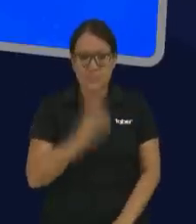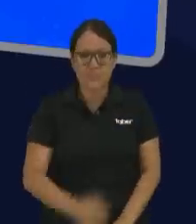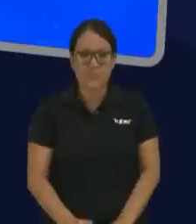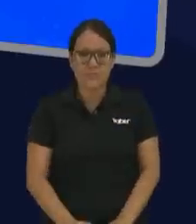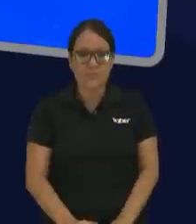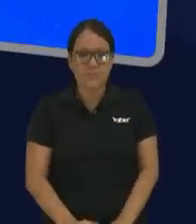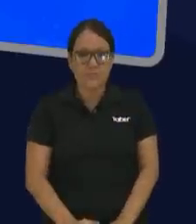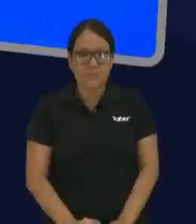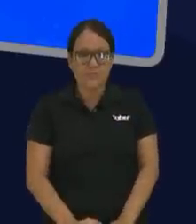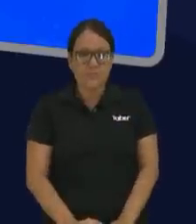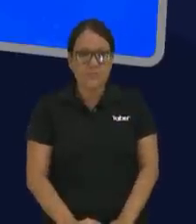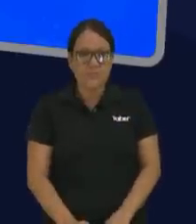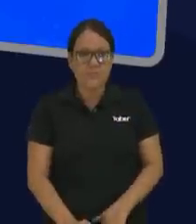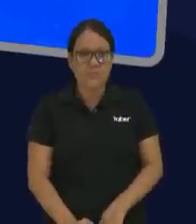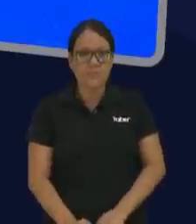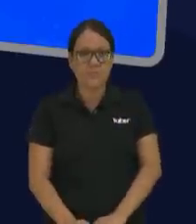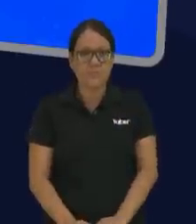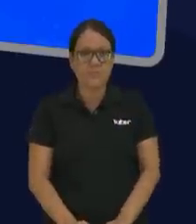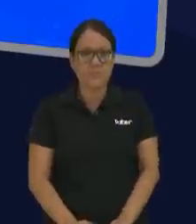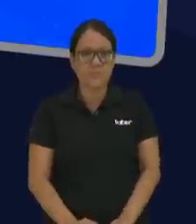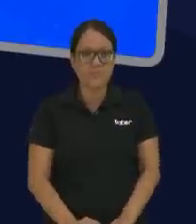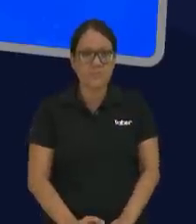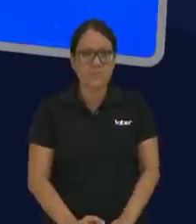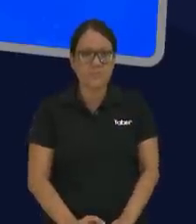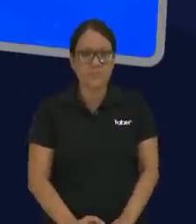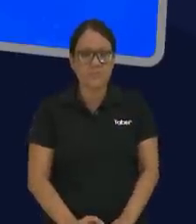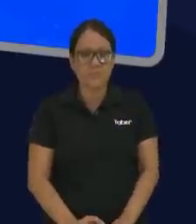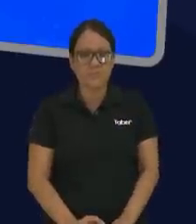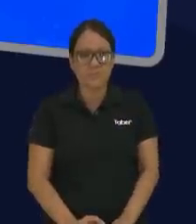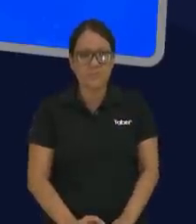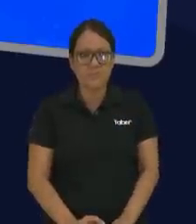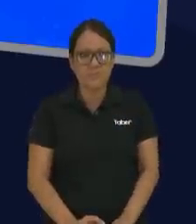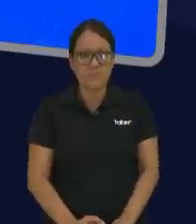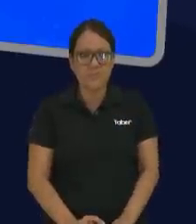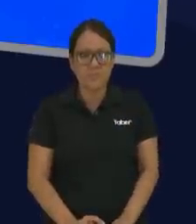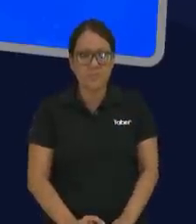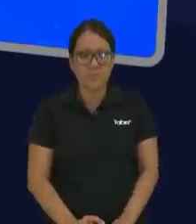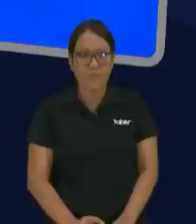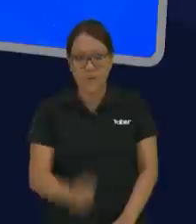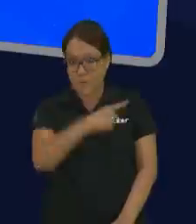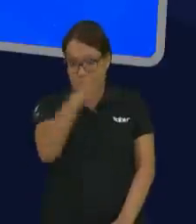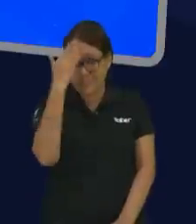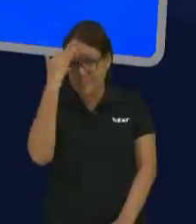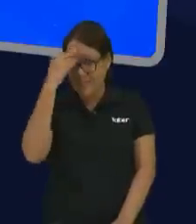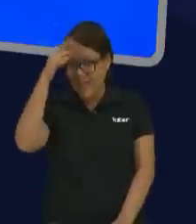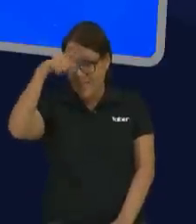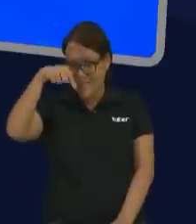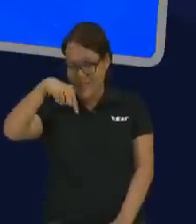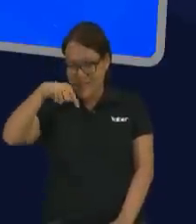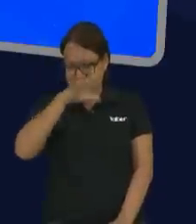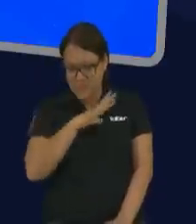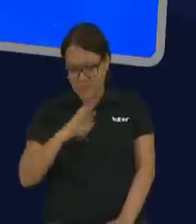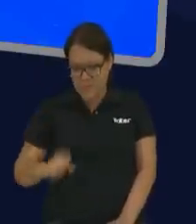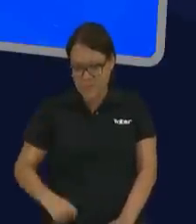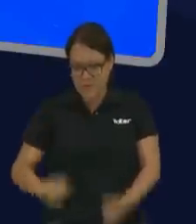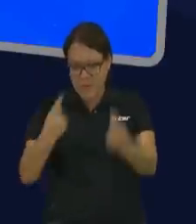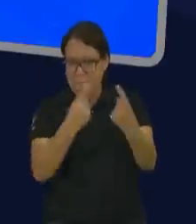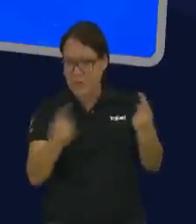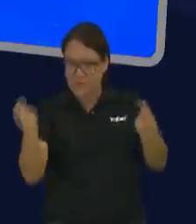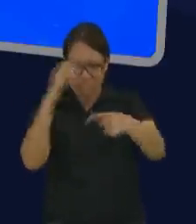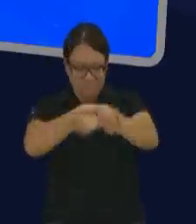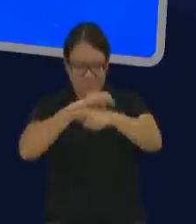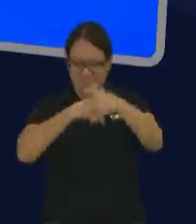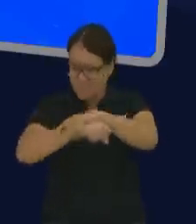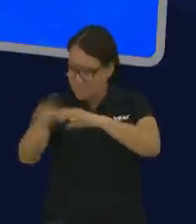cuánta gente está detenida por el régimen que no tiene que estar ahí un montón es el daño